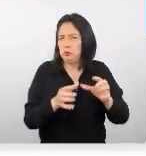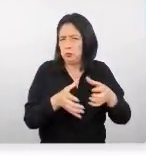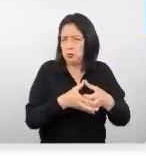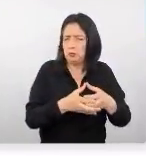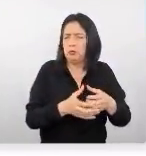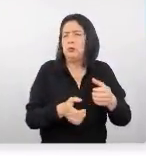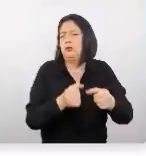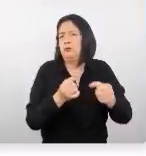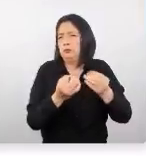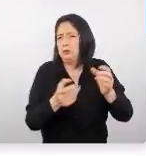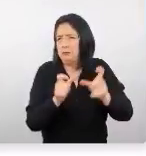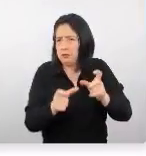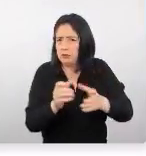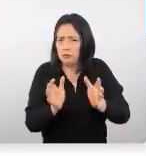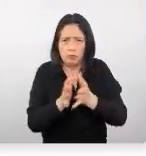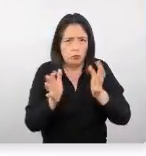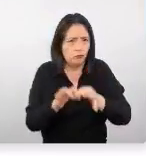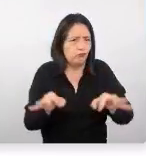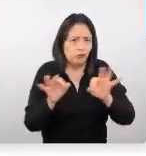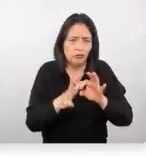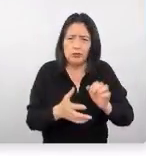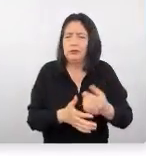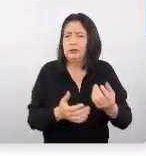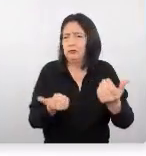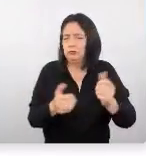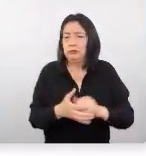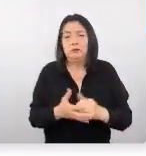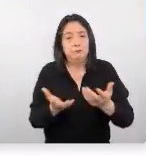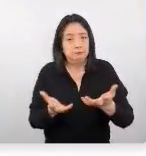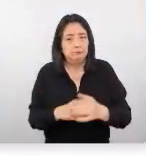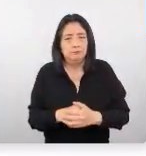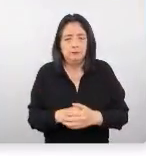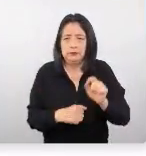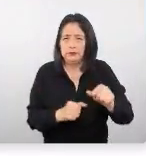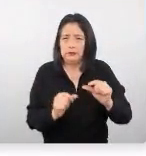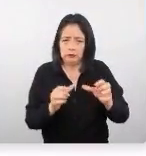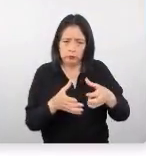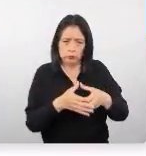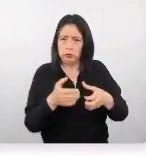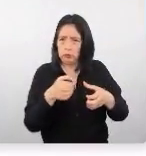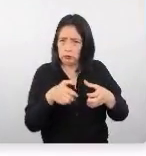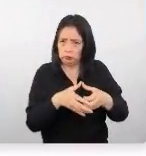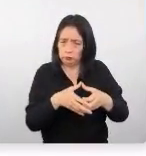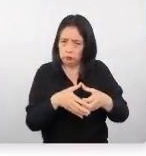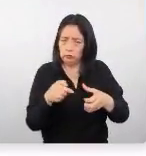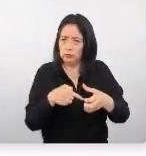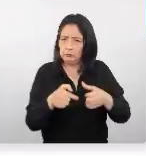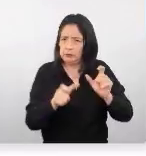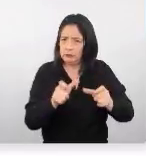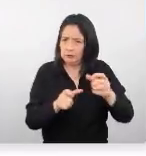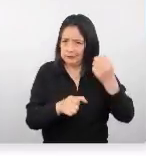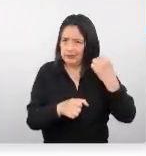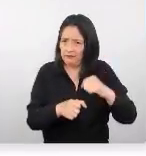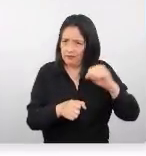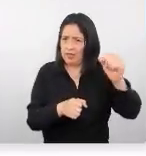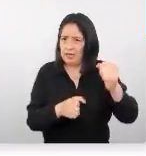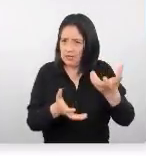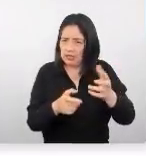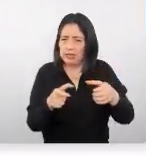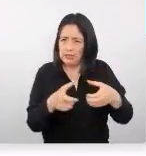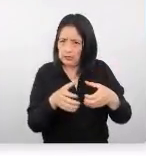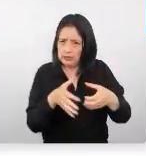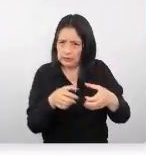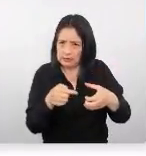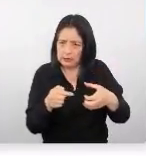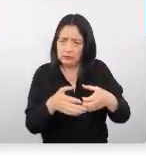viajeros bastante importante. De hecho, de este grupo de viajeros, ¿no? Que estamos hablando de